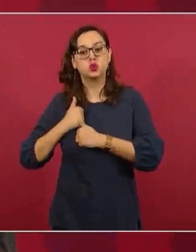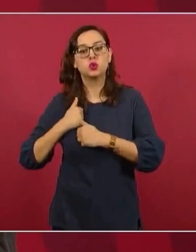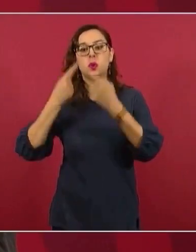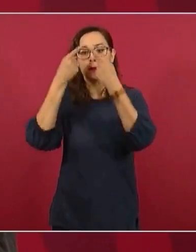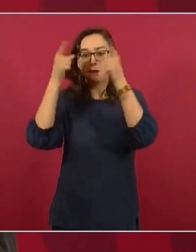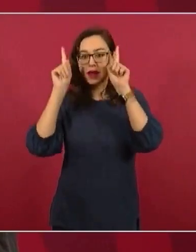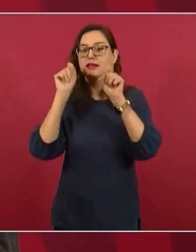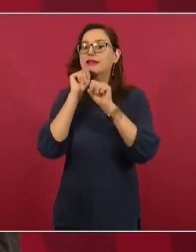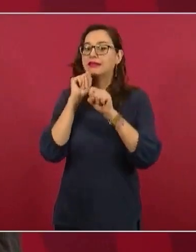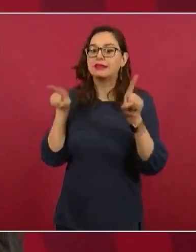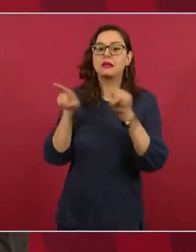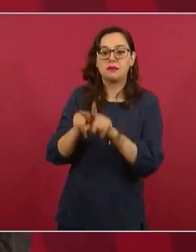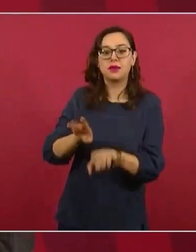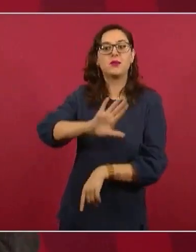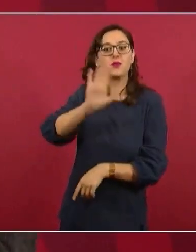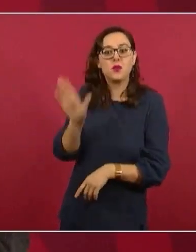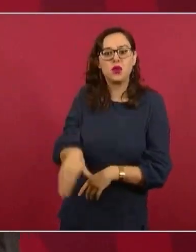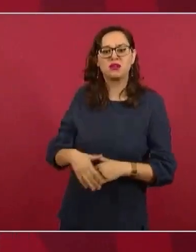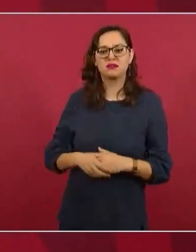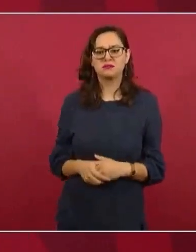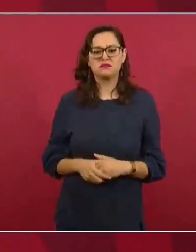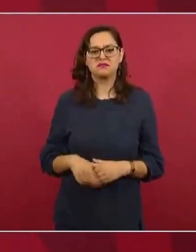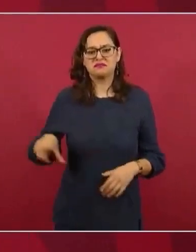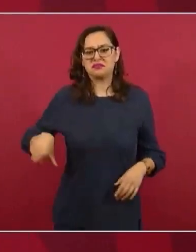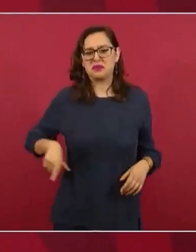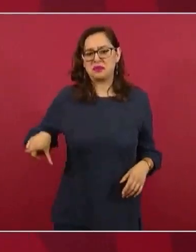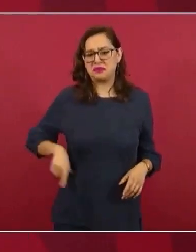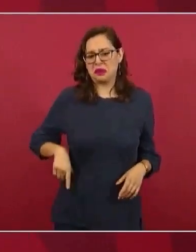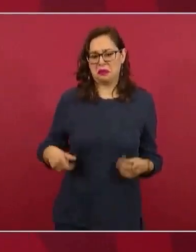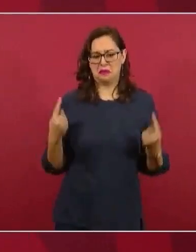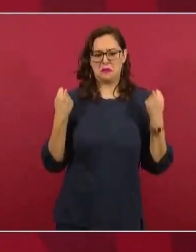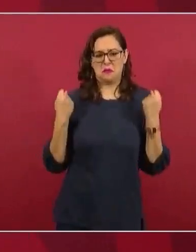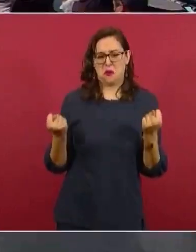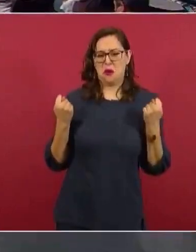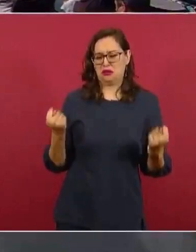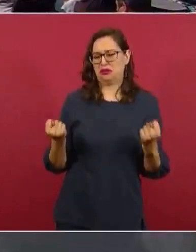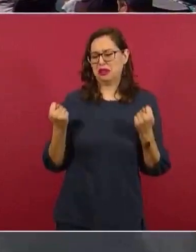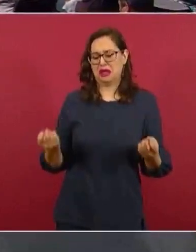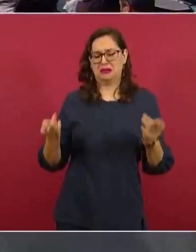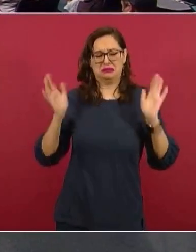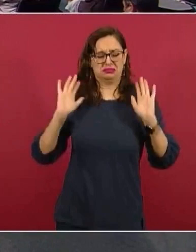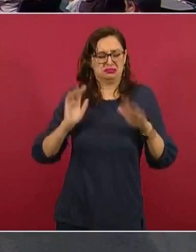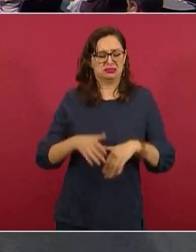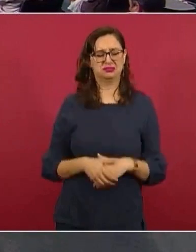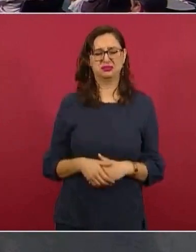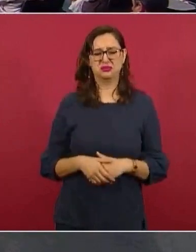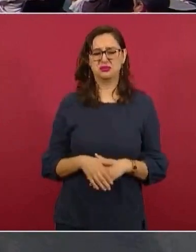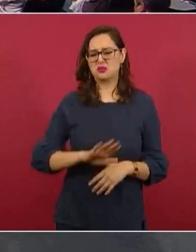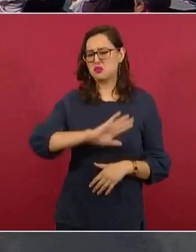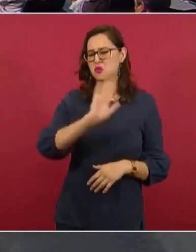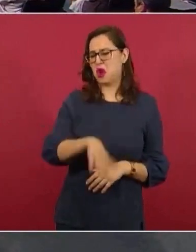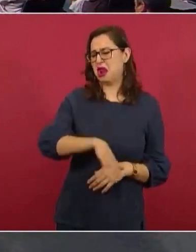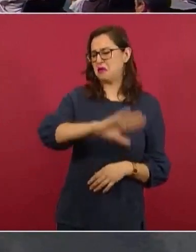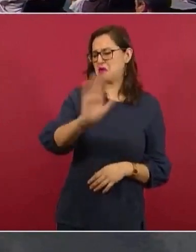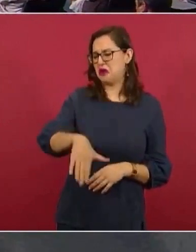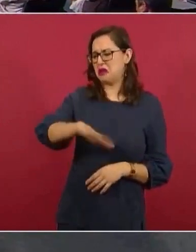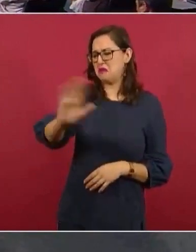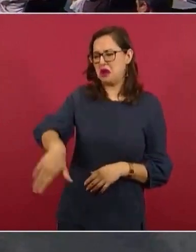Y no le importaba a los de arriba, porque es muy fácil